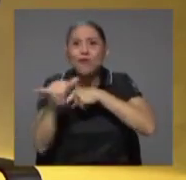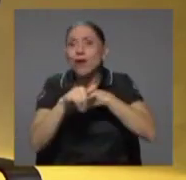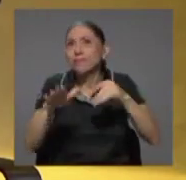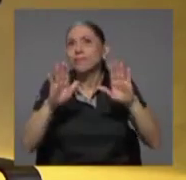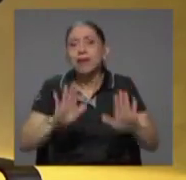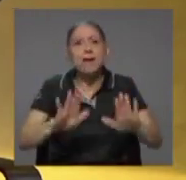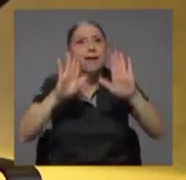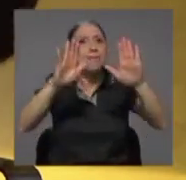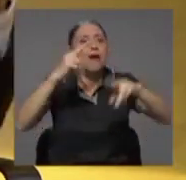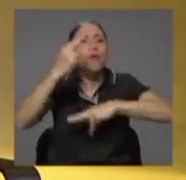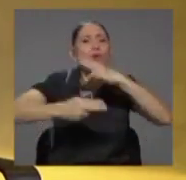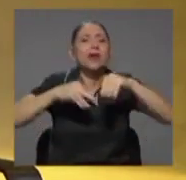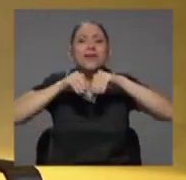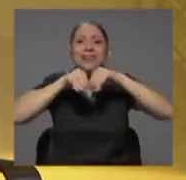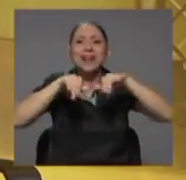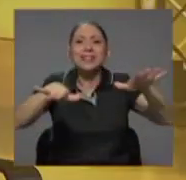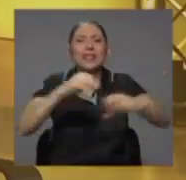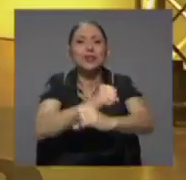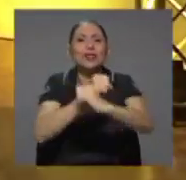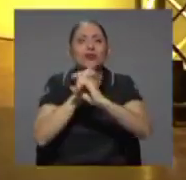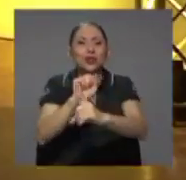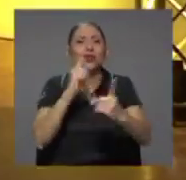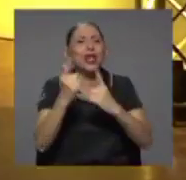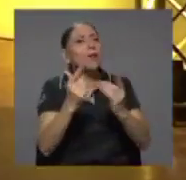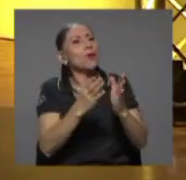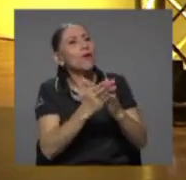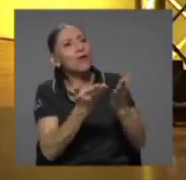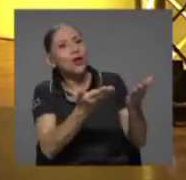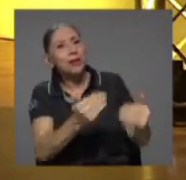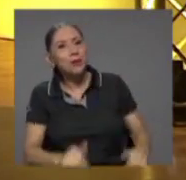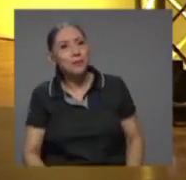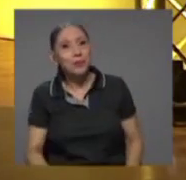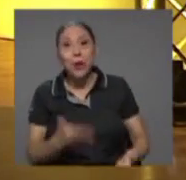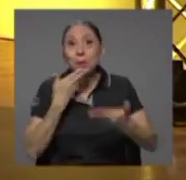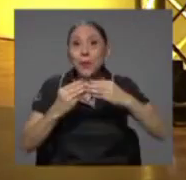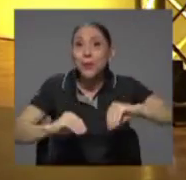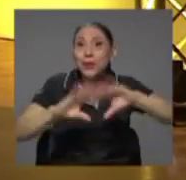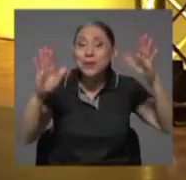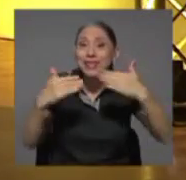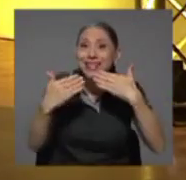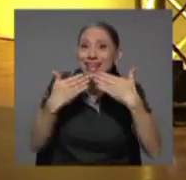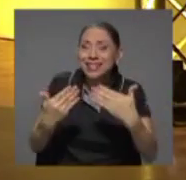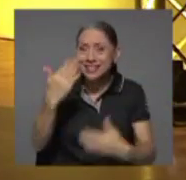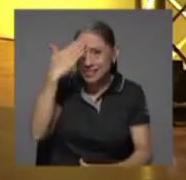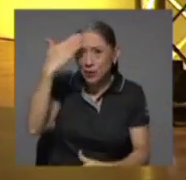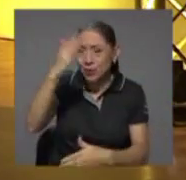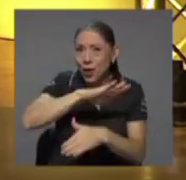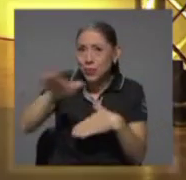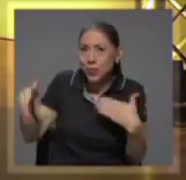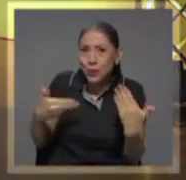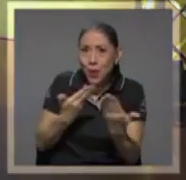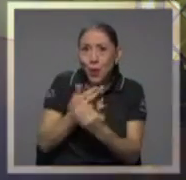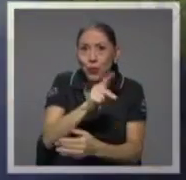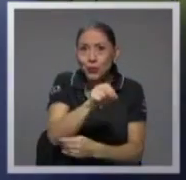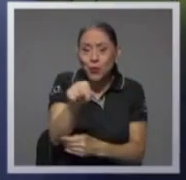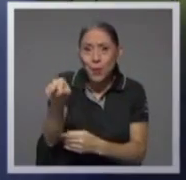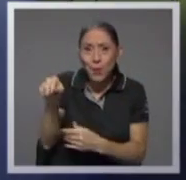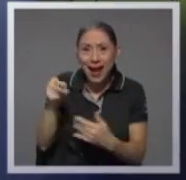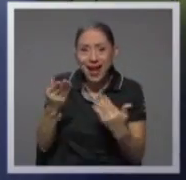del seguro social por favor don Álvaro muy buenos días muchas gracias y un saludo a todos los compañeros